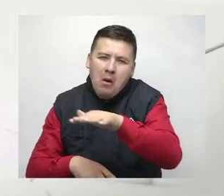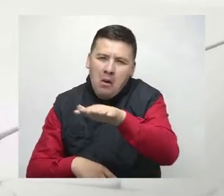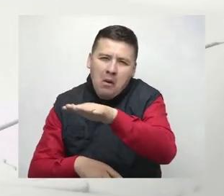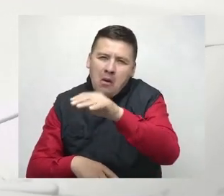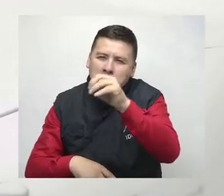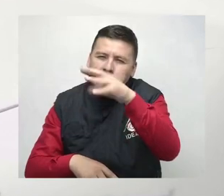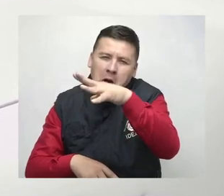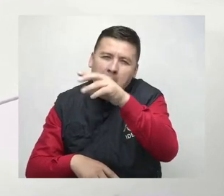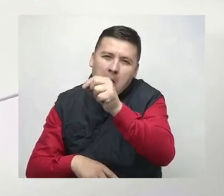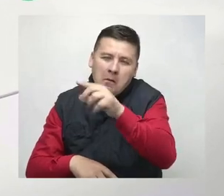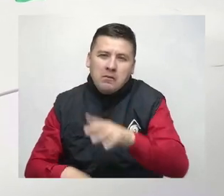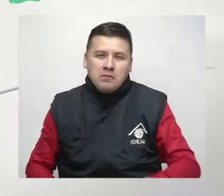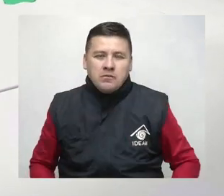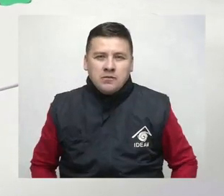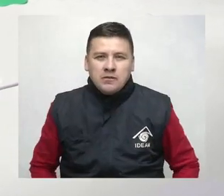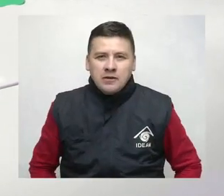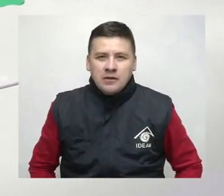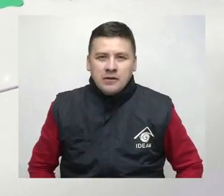seco.